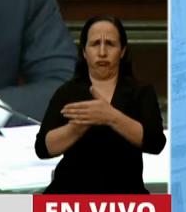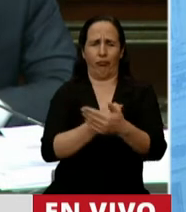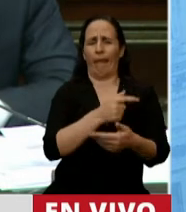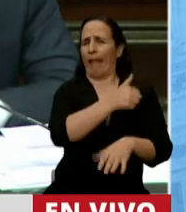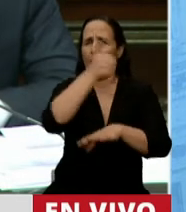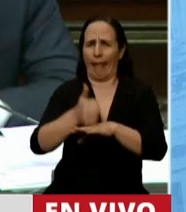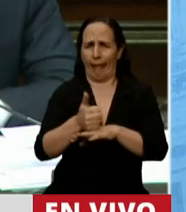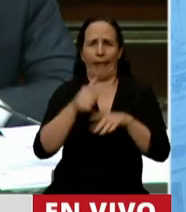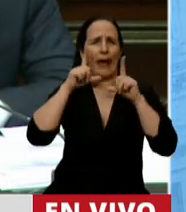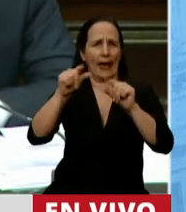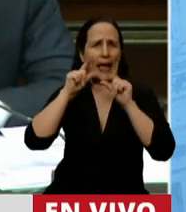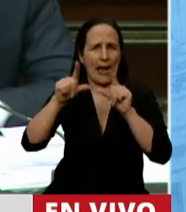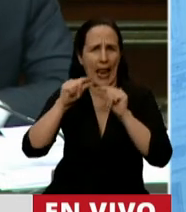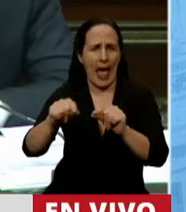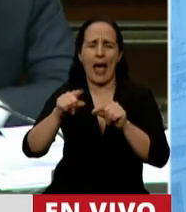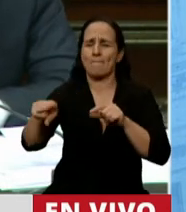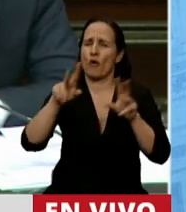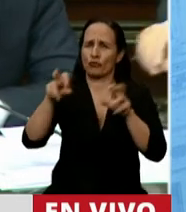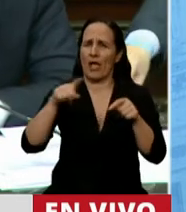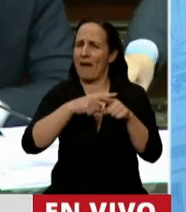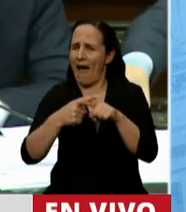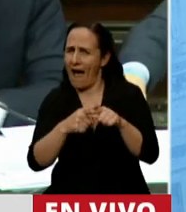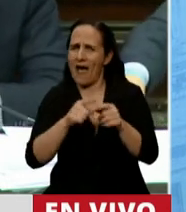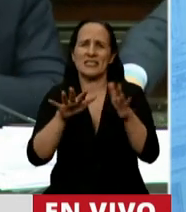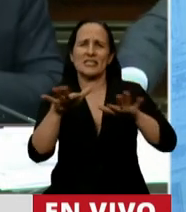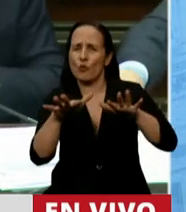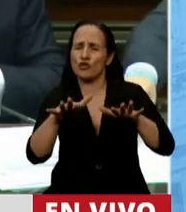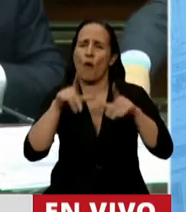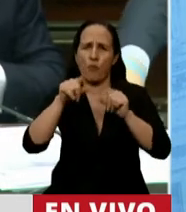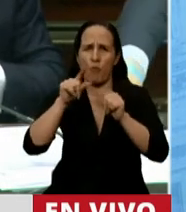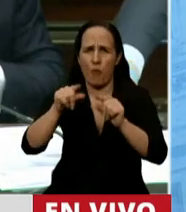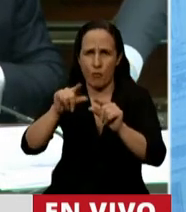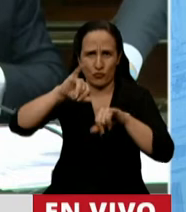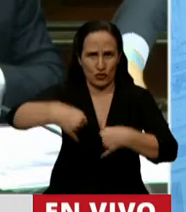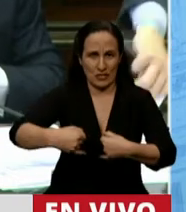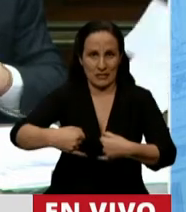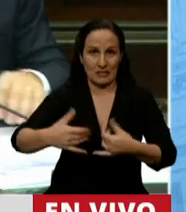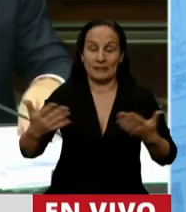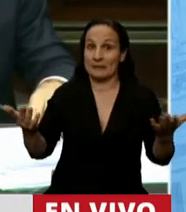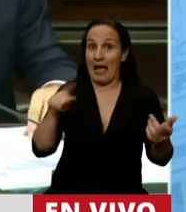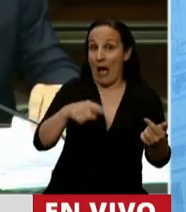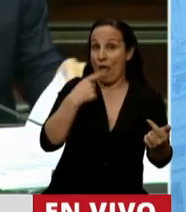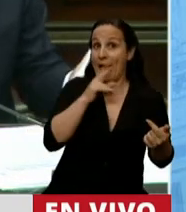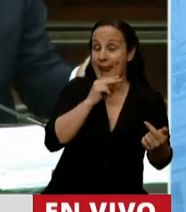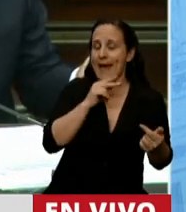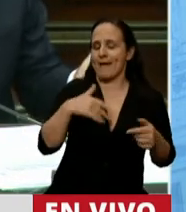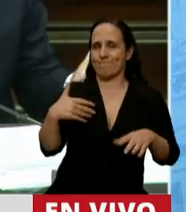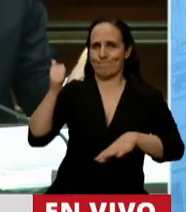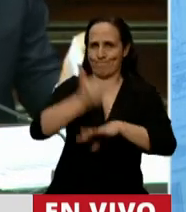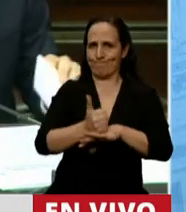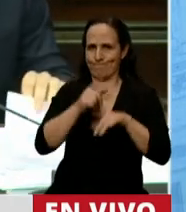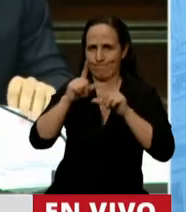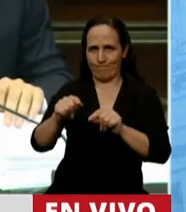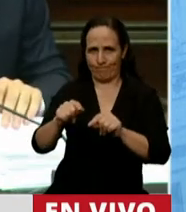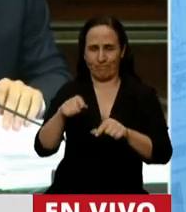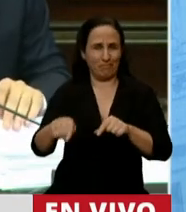tribunales y en el reclamo del debate político cualquiera de estas circunstancias. Y esto se suma a esa situación de arbitrariedad